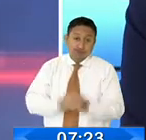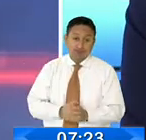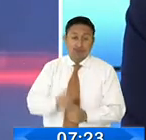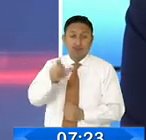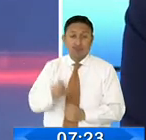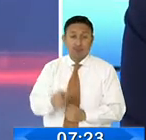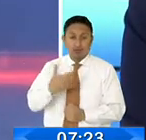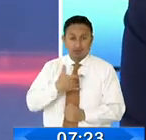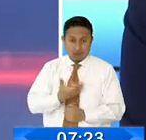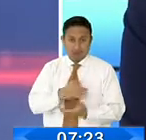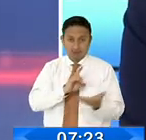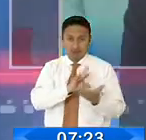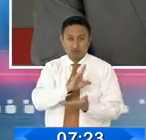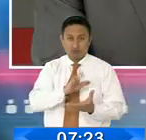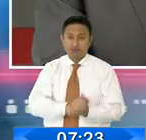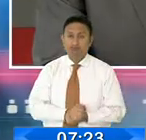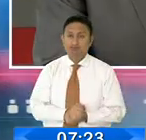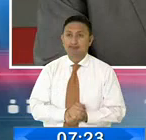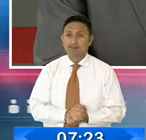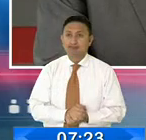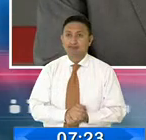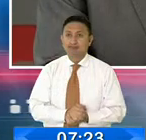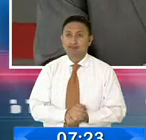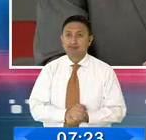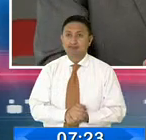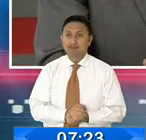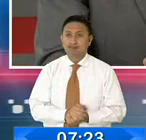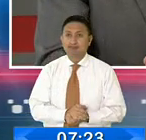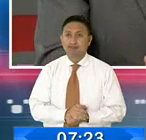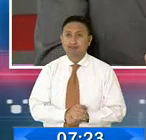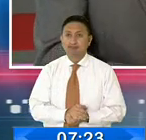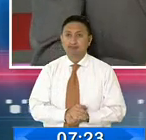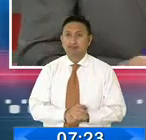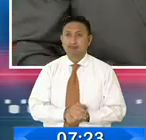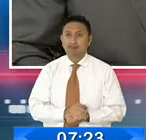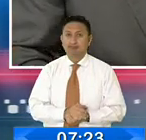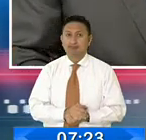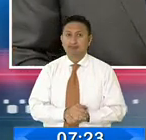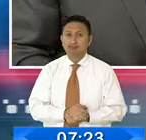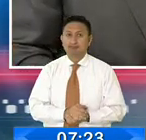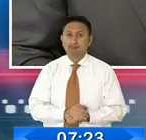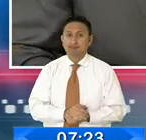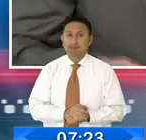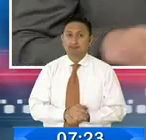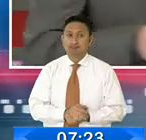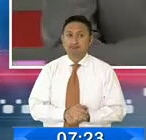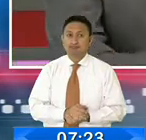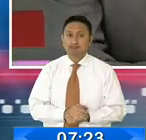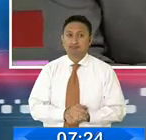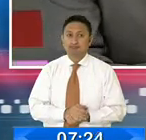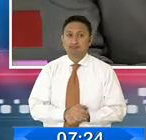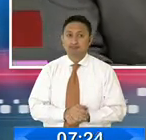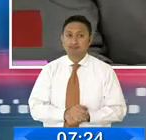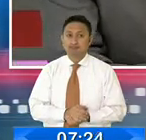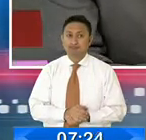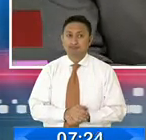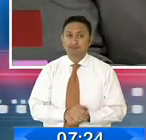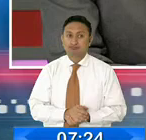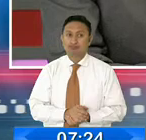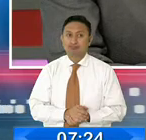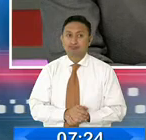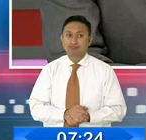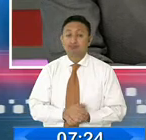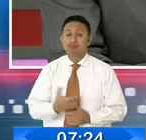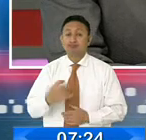hoy buscan mi salida. Asambleísta, lo escuchó. Adelante. Claro que sí. Las causales para este